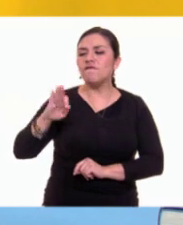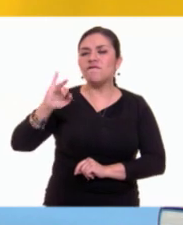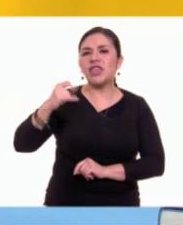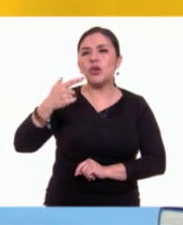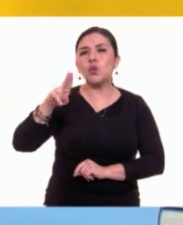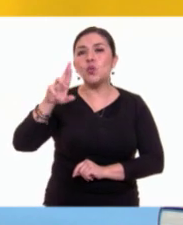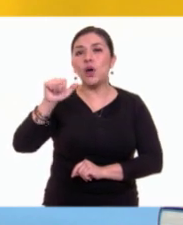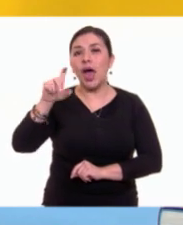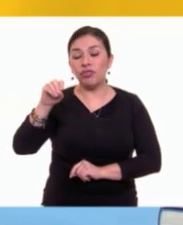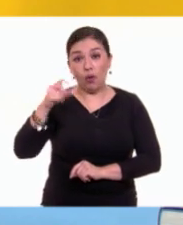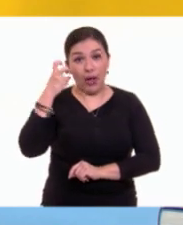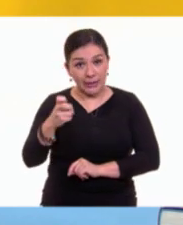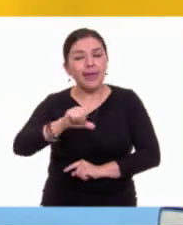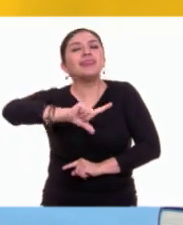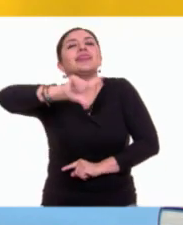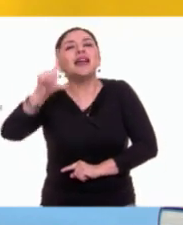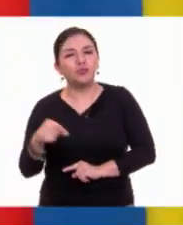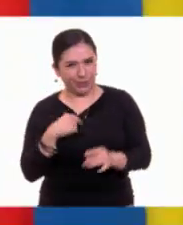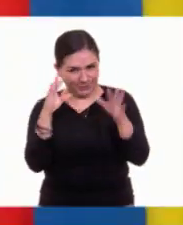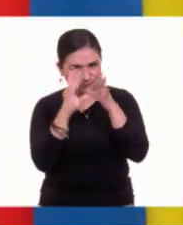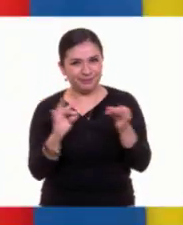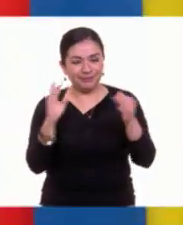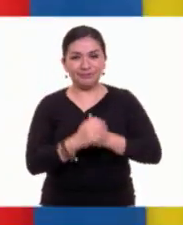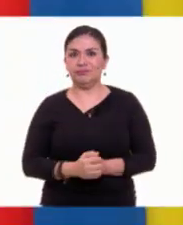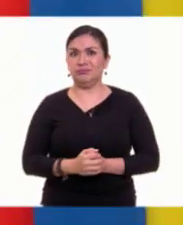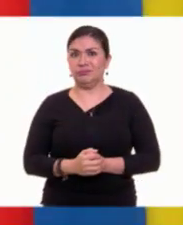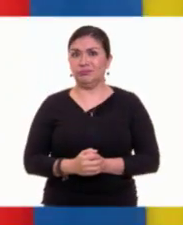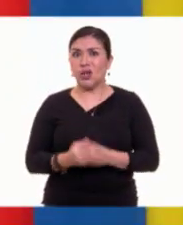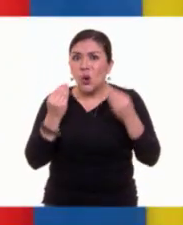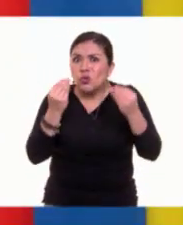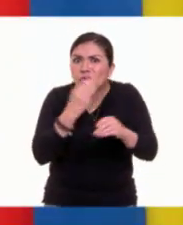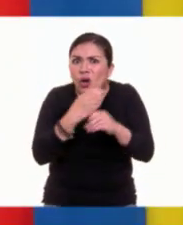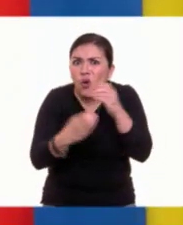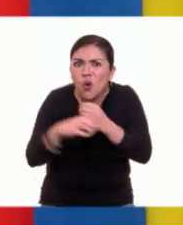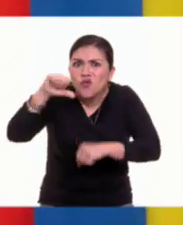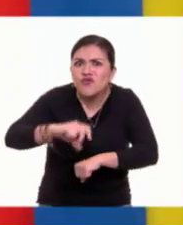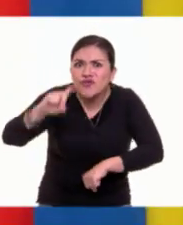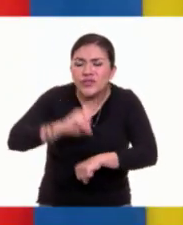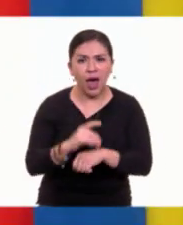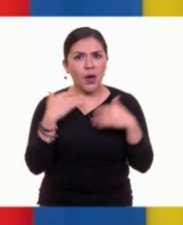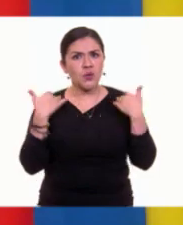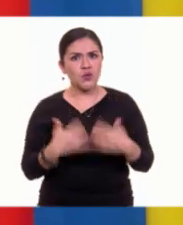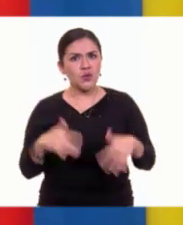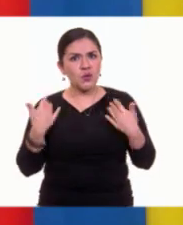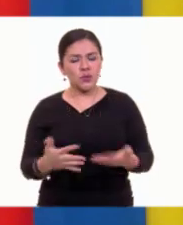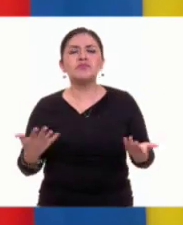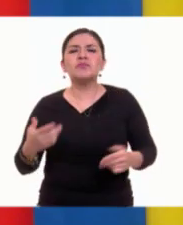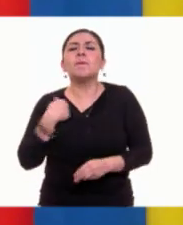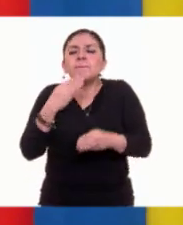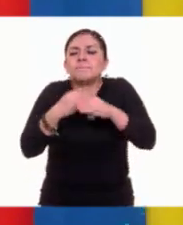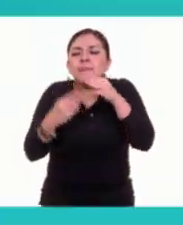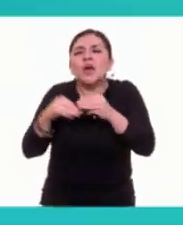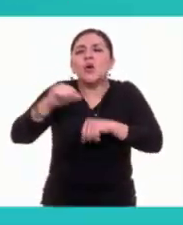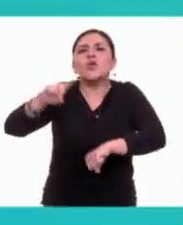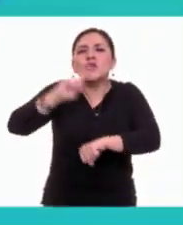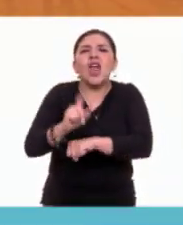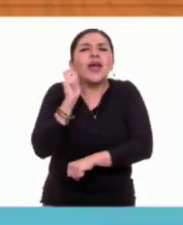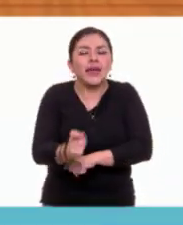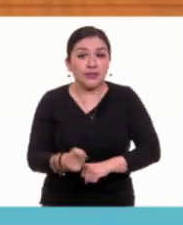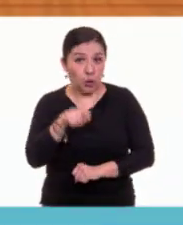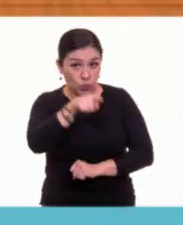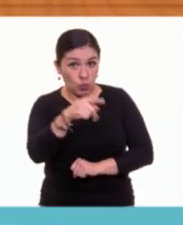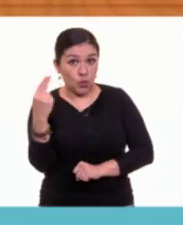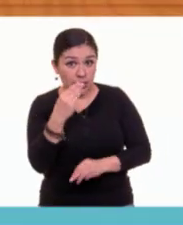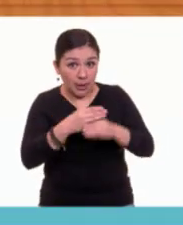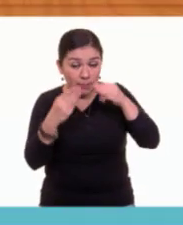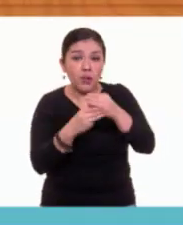tema del que profundizaremos más adelante. ¡Ay, pues son muchísimas cosas, maestra! Y bueno, ¿qué necesitamos para la clase hoy? Vamos a